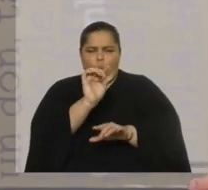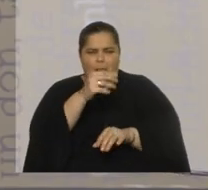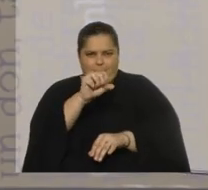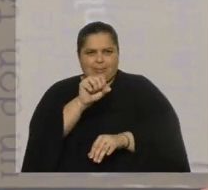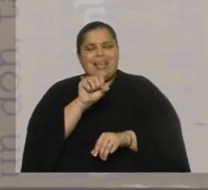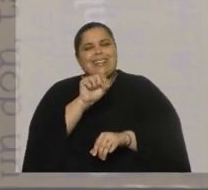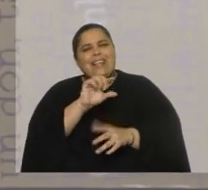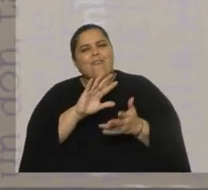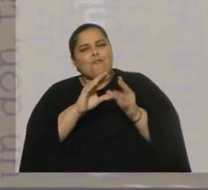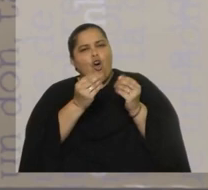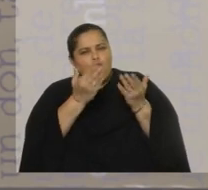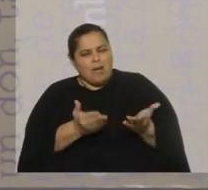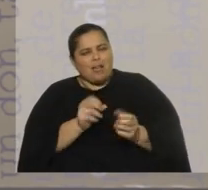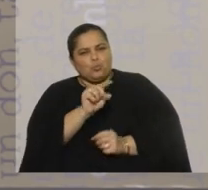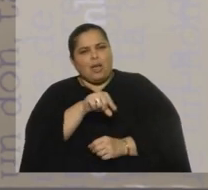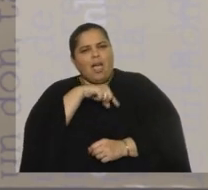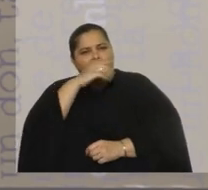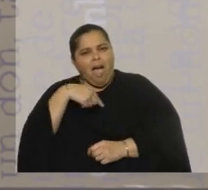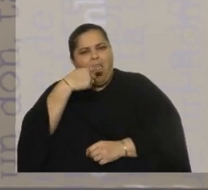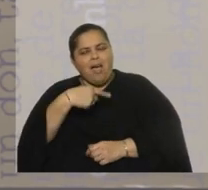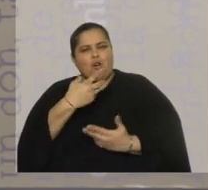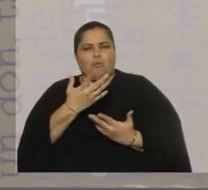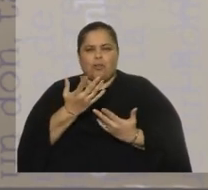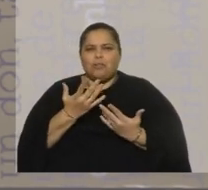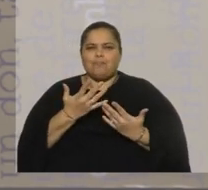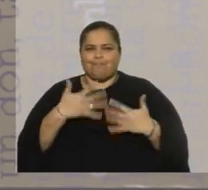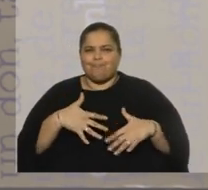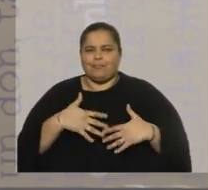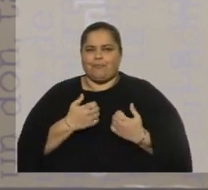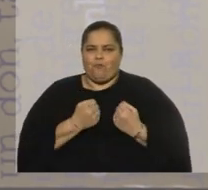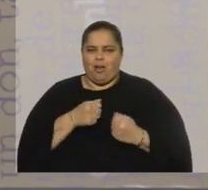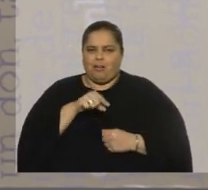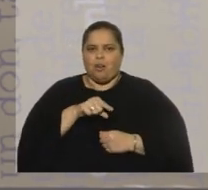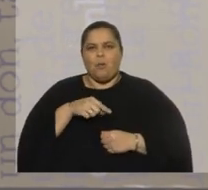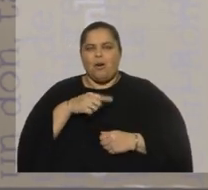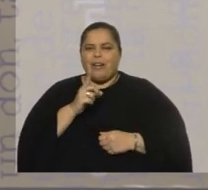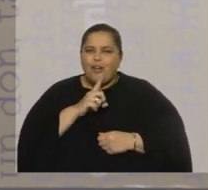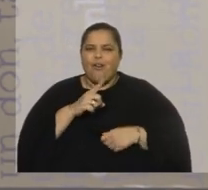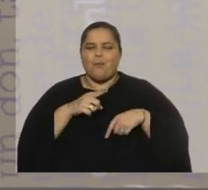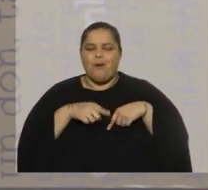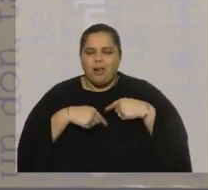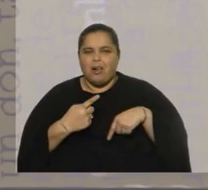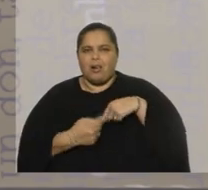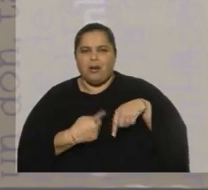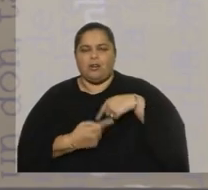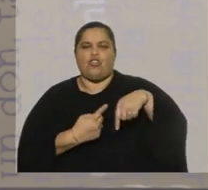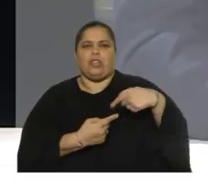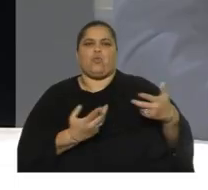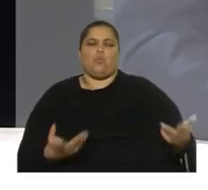estilo, filoso, no contribuye, no contribuye en espiral de que